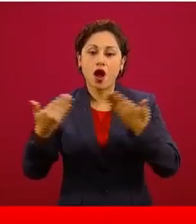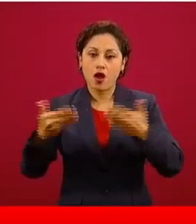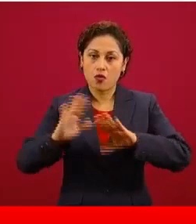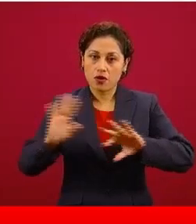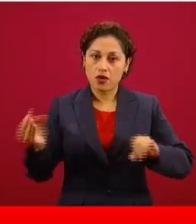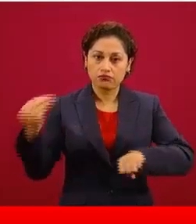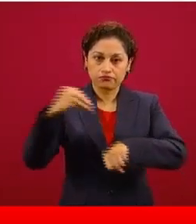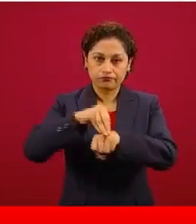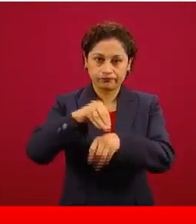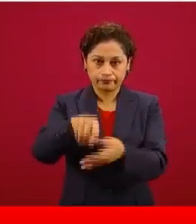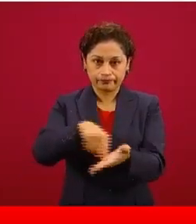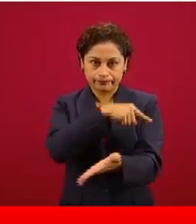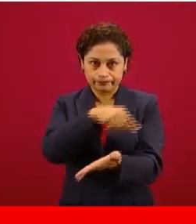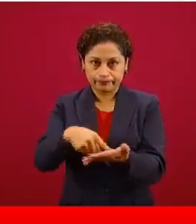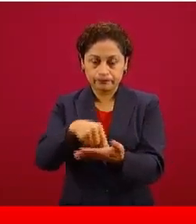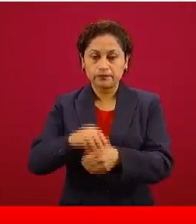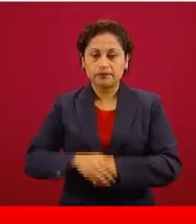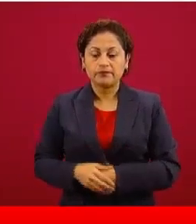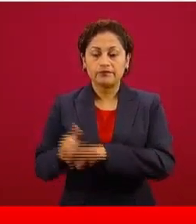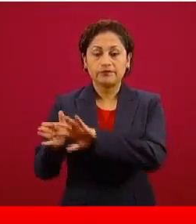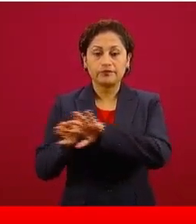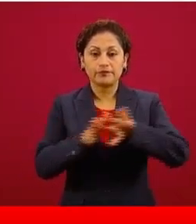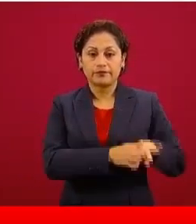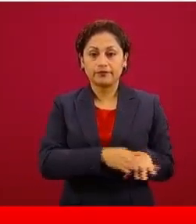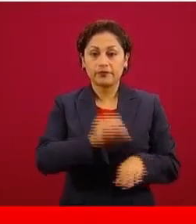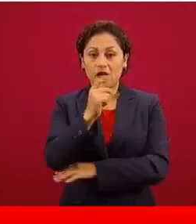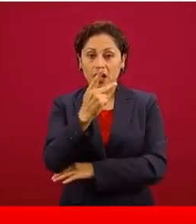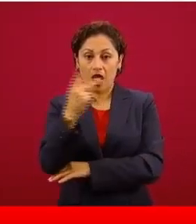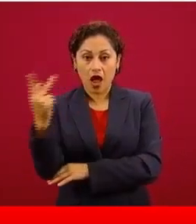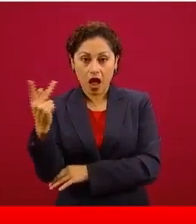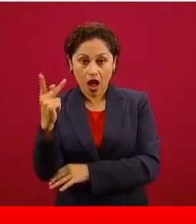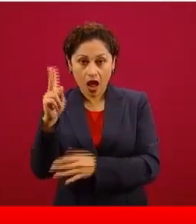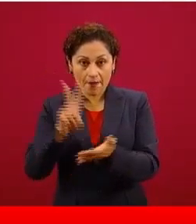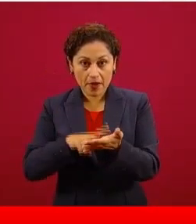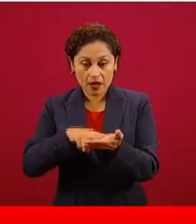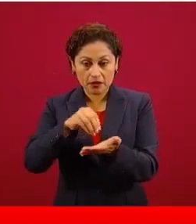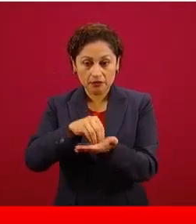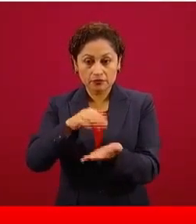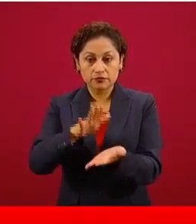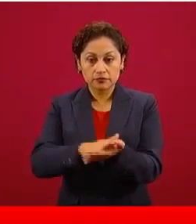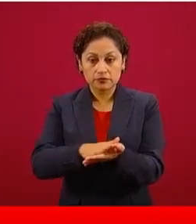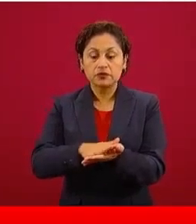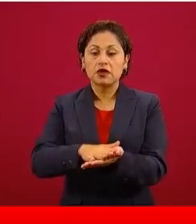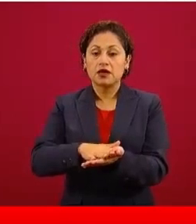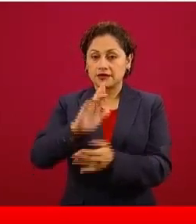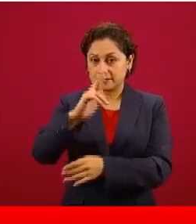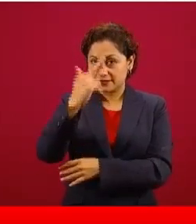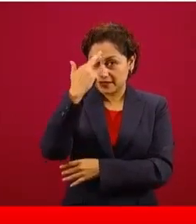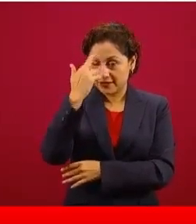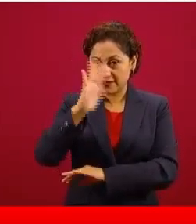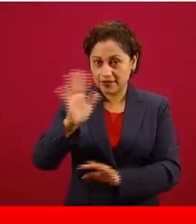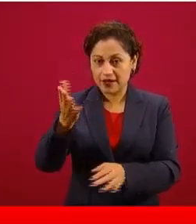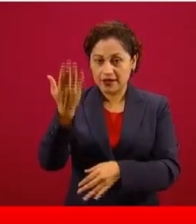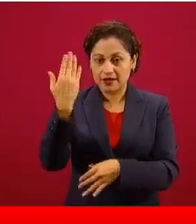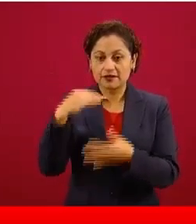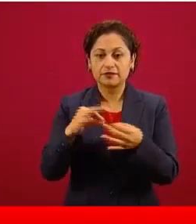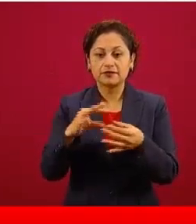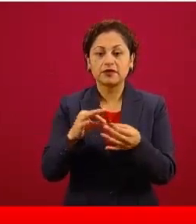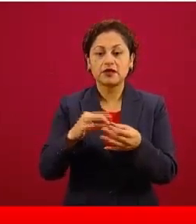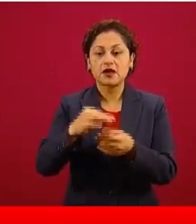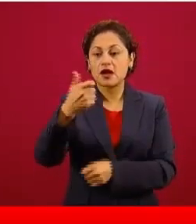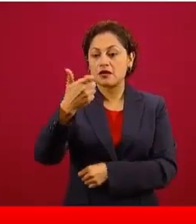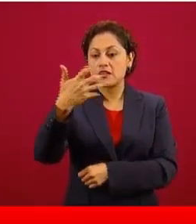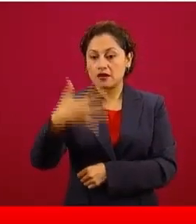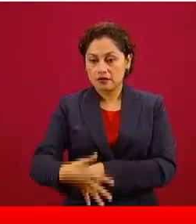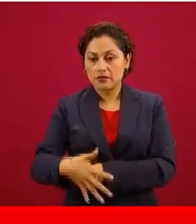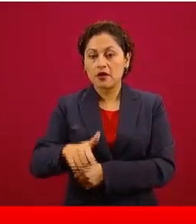sellos. Vamos a ver los precios en la app, que no toman en cuenta el margen, como ustedes recordarán, la más barata de la gasolina